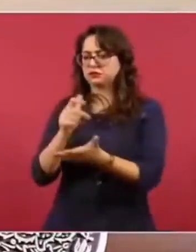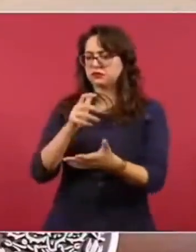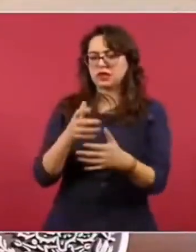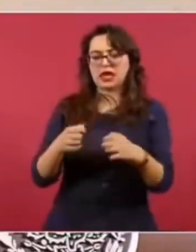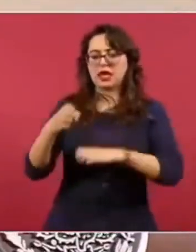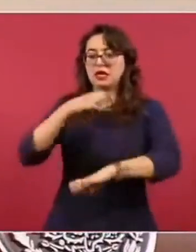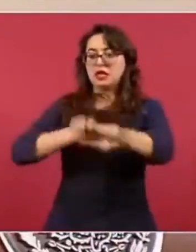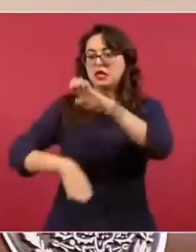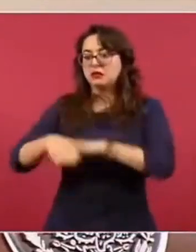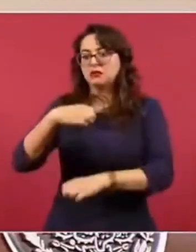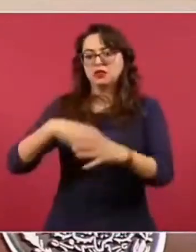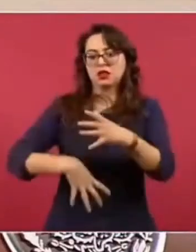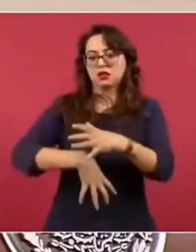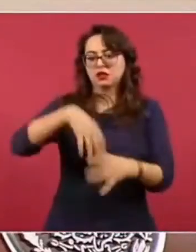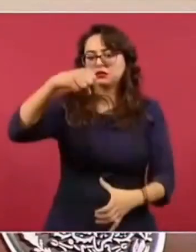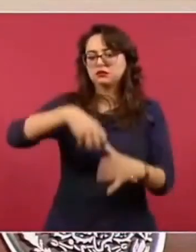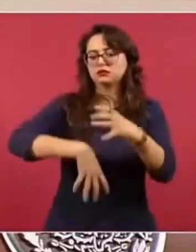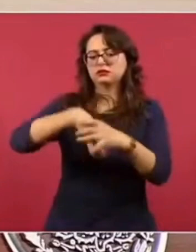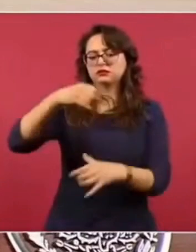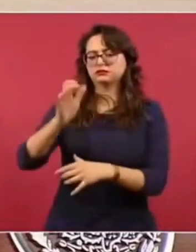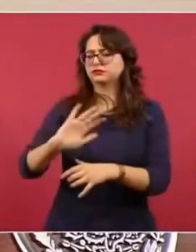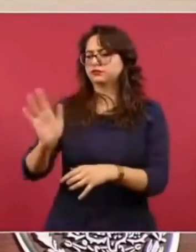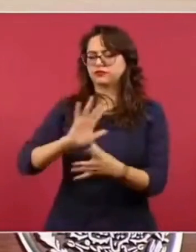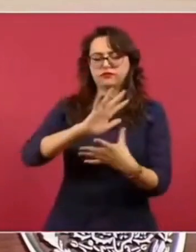su negocio.